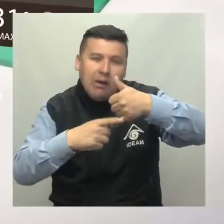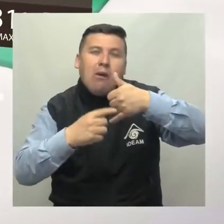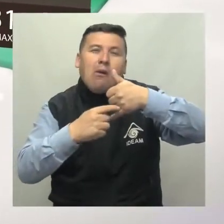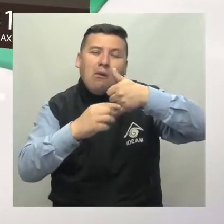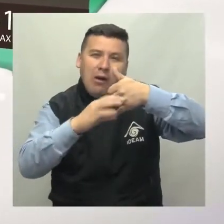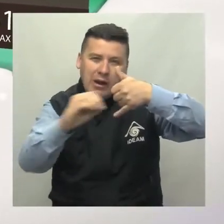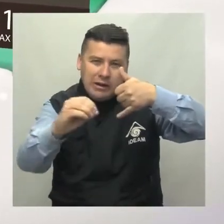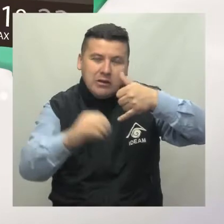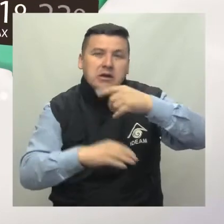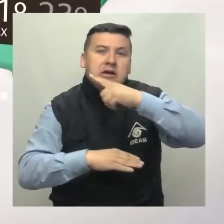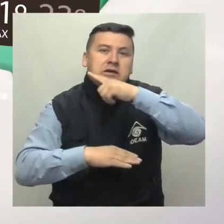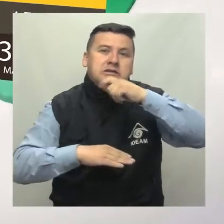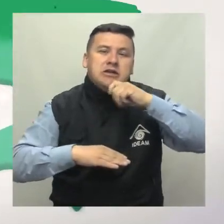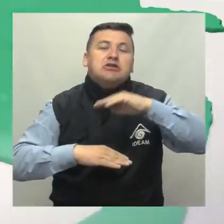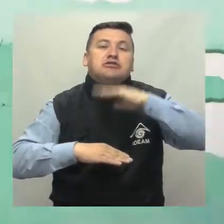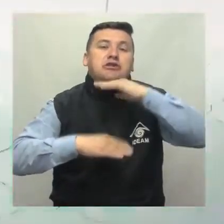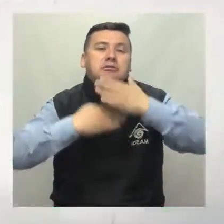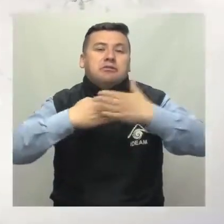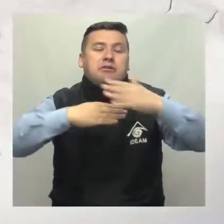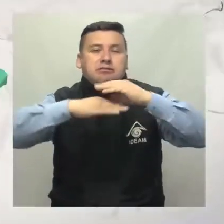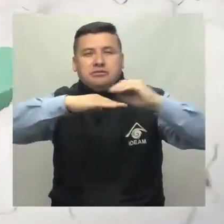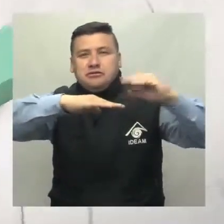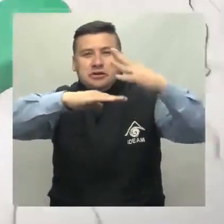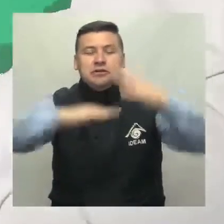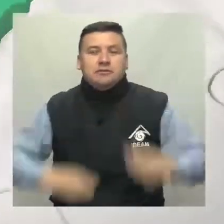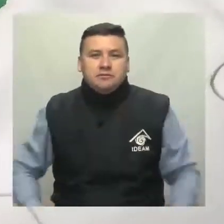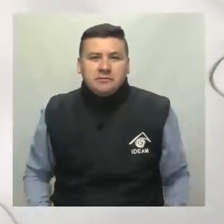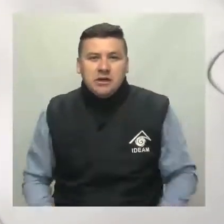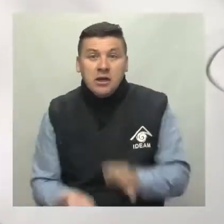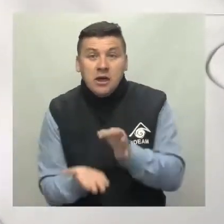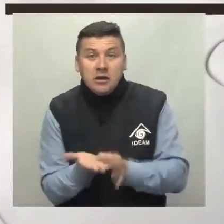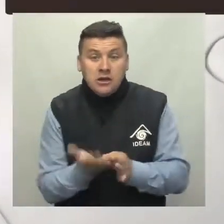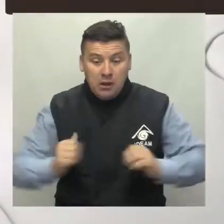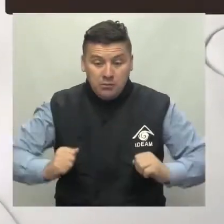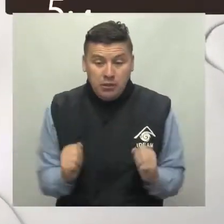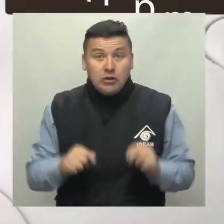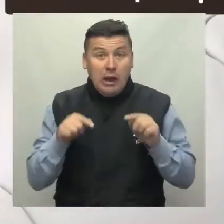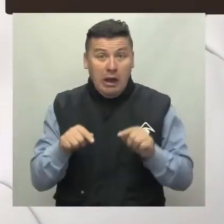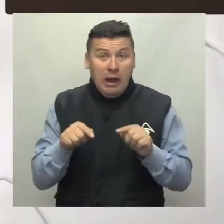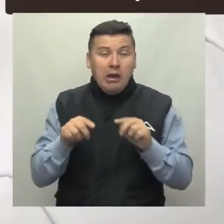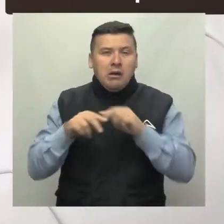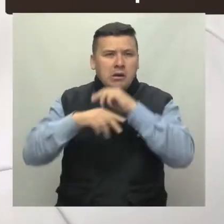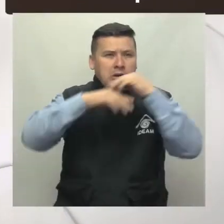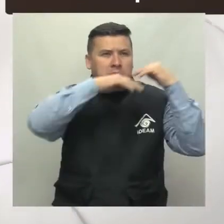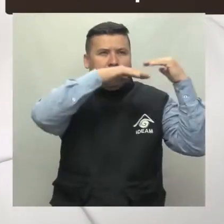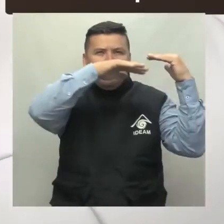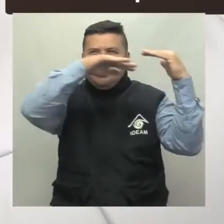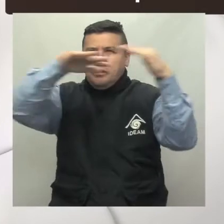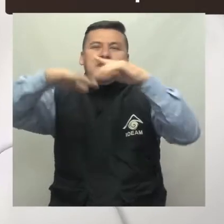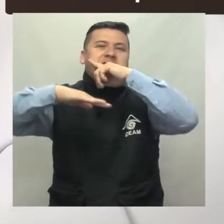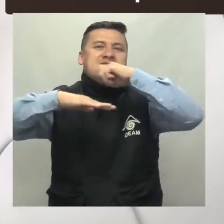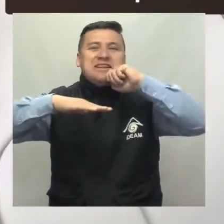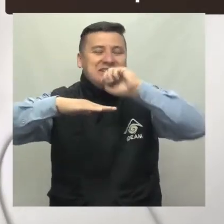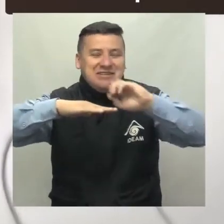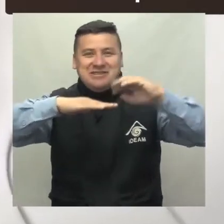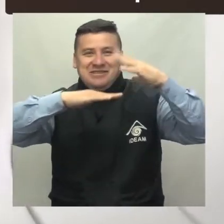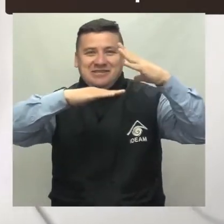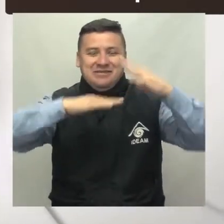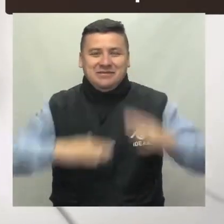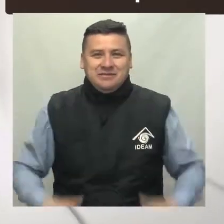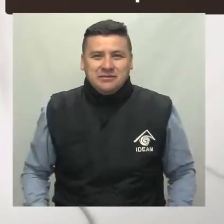Guainía con tiempo seco para el resto del área Nuestra capital presenta paisajes cubiertos con predominio de tiempo seco